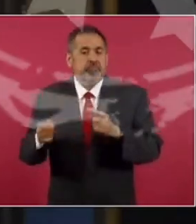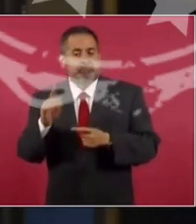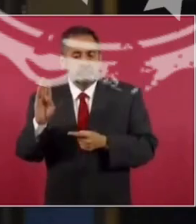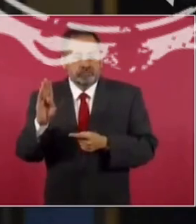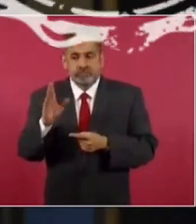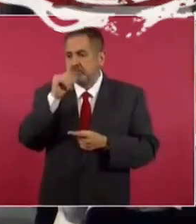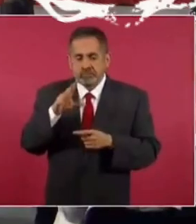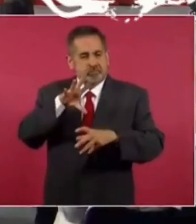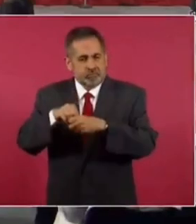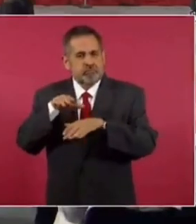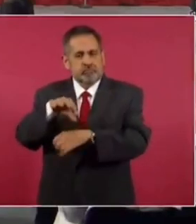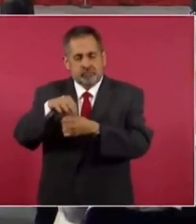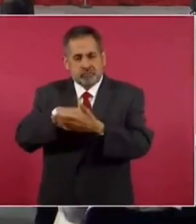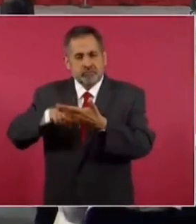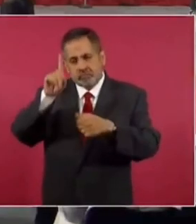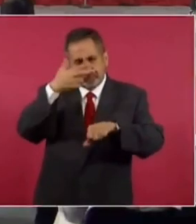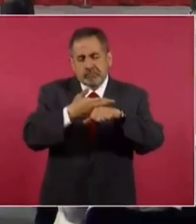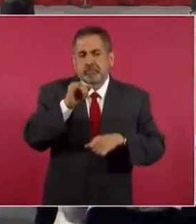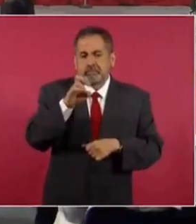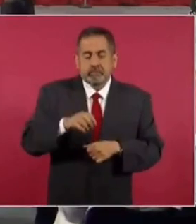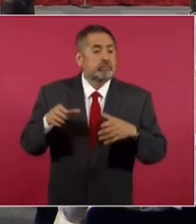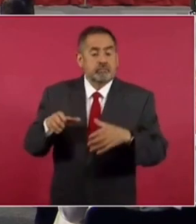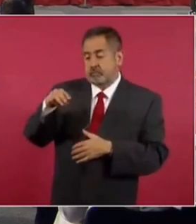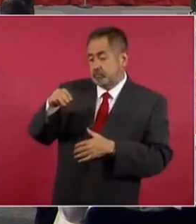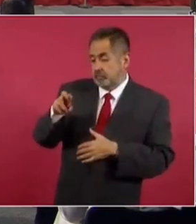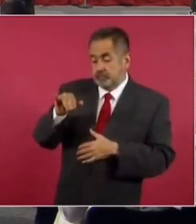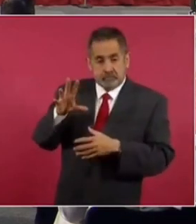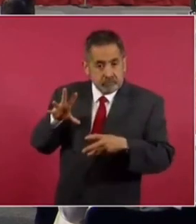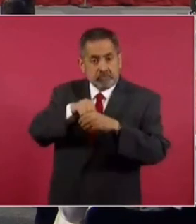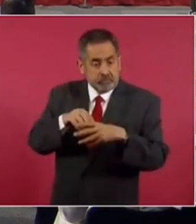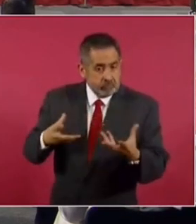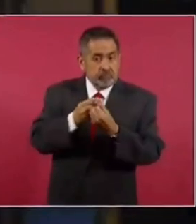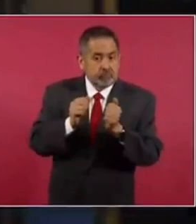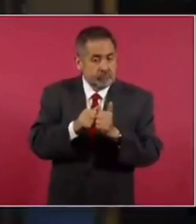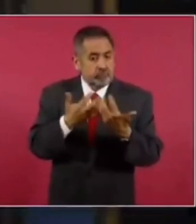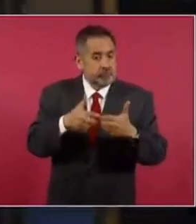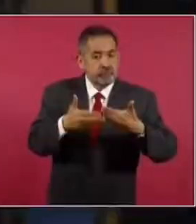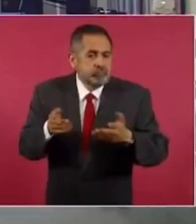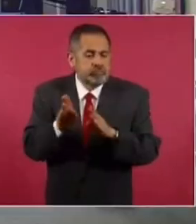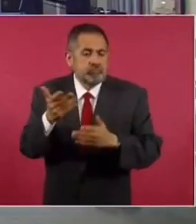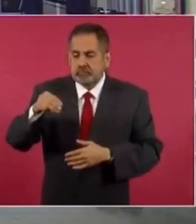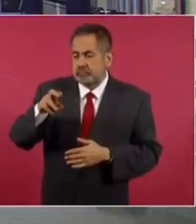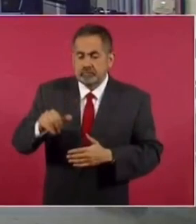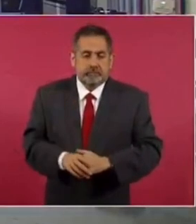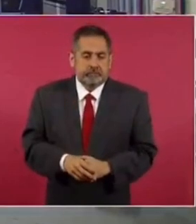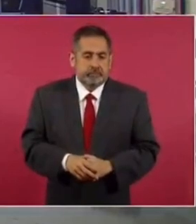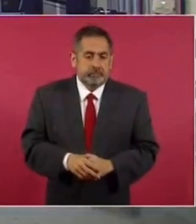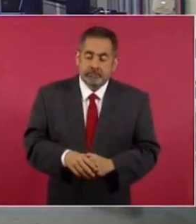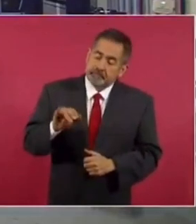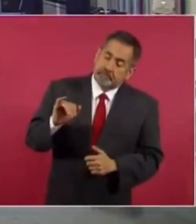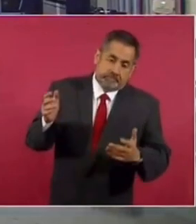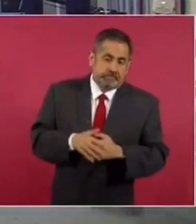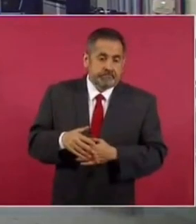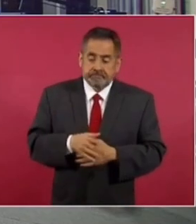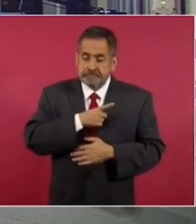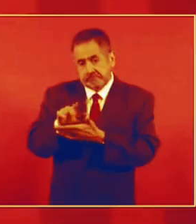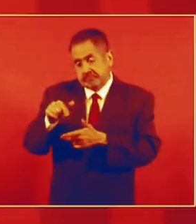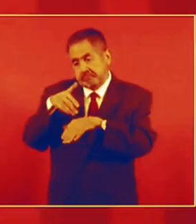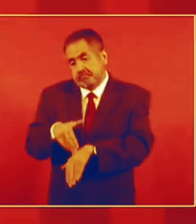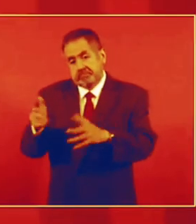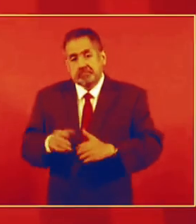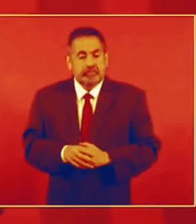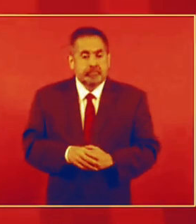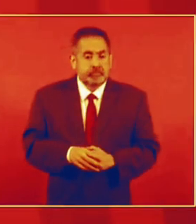que no pudiera abarcar el tema de la elección de los consejeros en el INE, Morena se tendría que sumar al actual mecanismo para elegir consejeros. Pues sí, porque hay que respetar la ley,